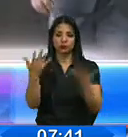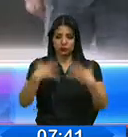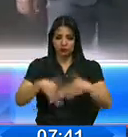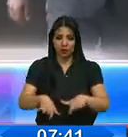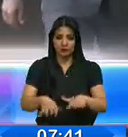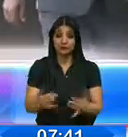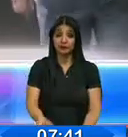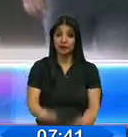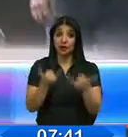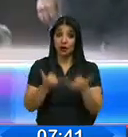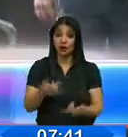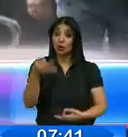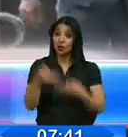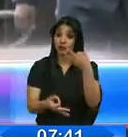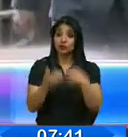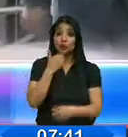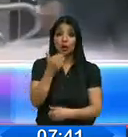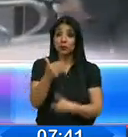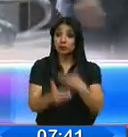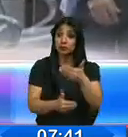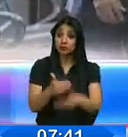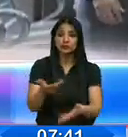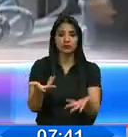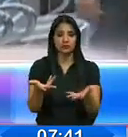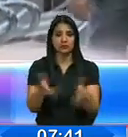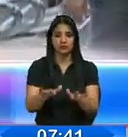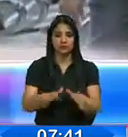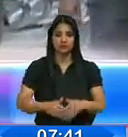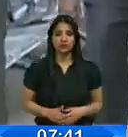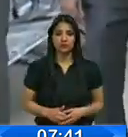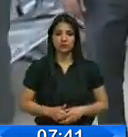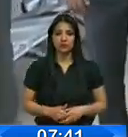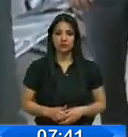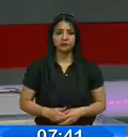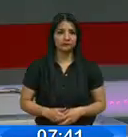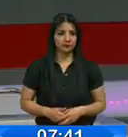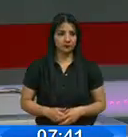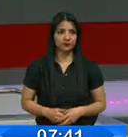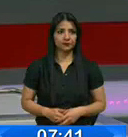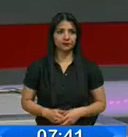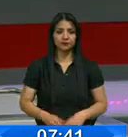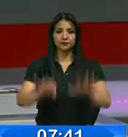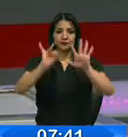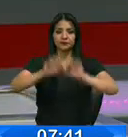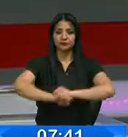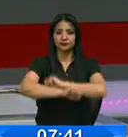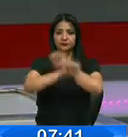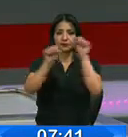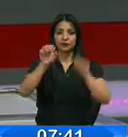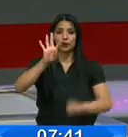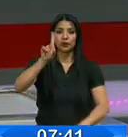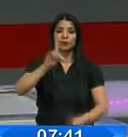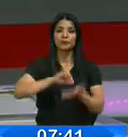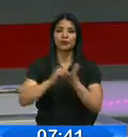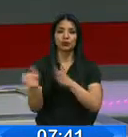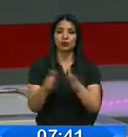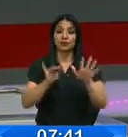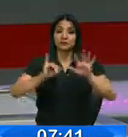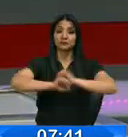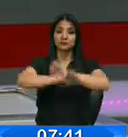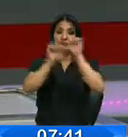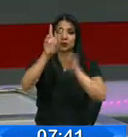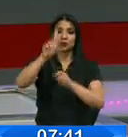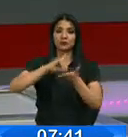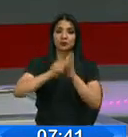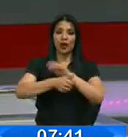momento no es procesado por ninguna causa, informó Javier Rosero. 7.41 de la mañana, 6.41 allá en Galápagos.